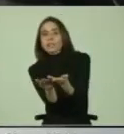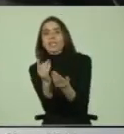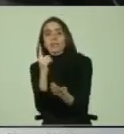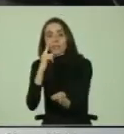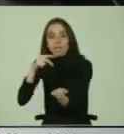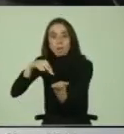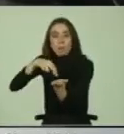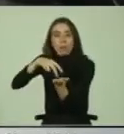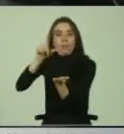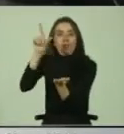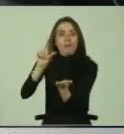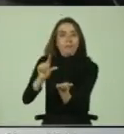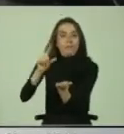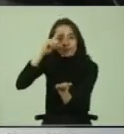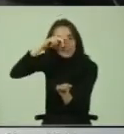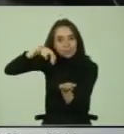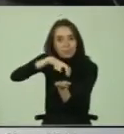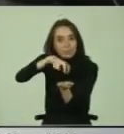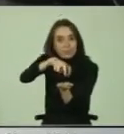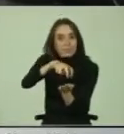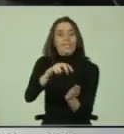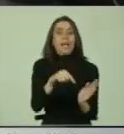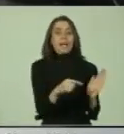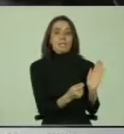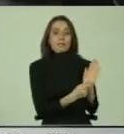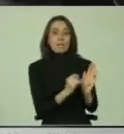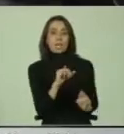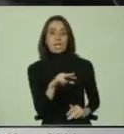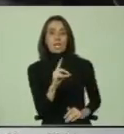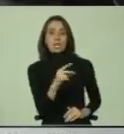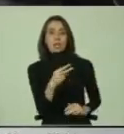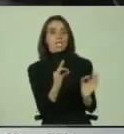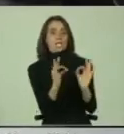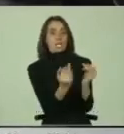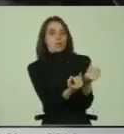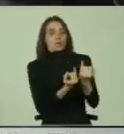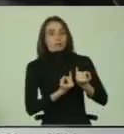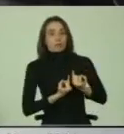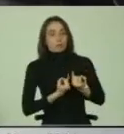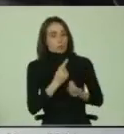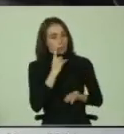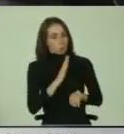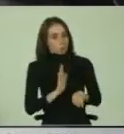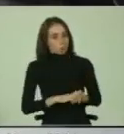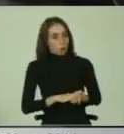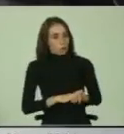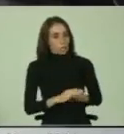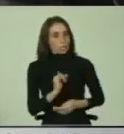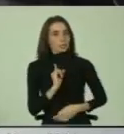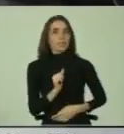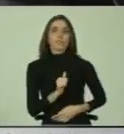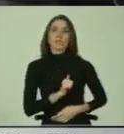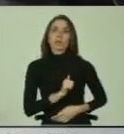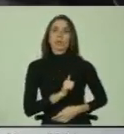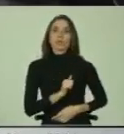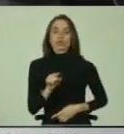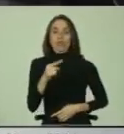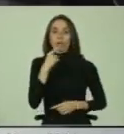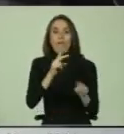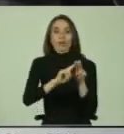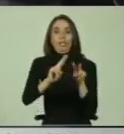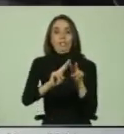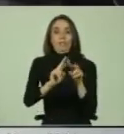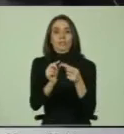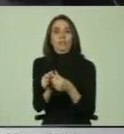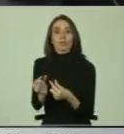reducida. A la fecha, el INDH no cuenta con información que permita verificar el cumplimiento de estas acciones a lo